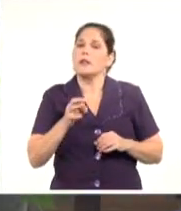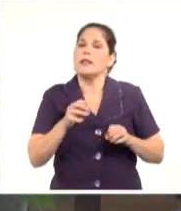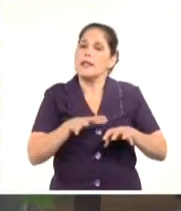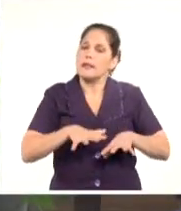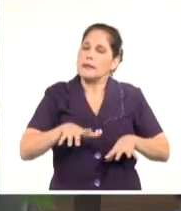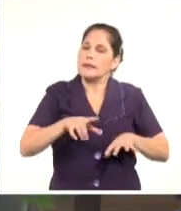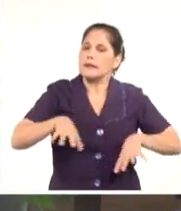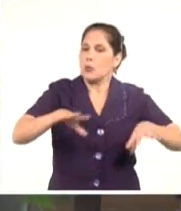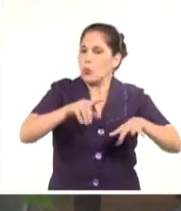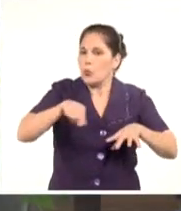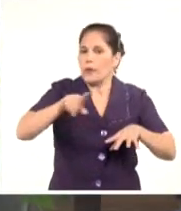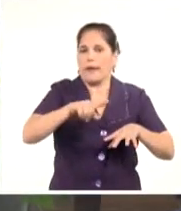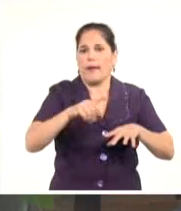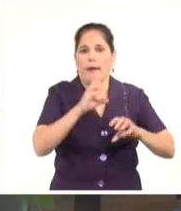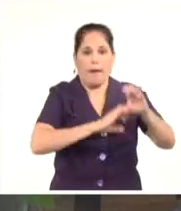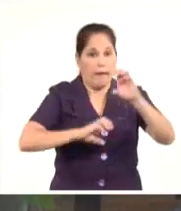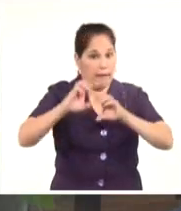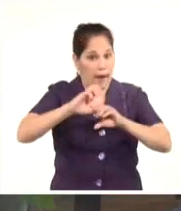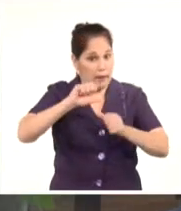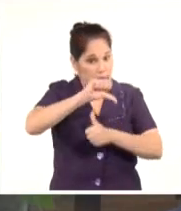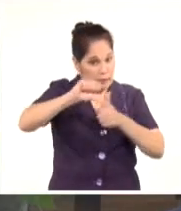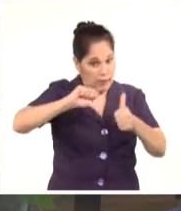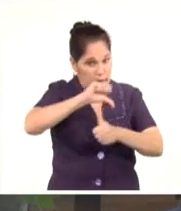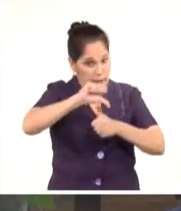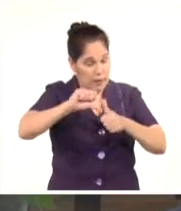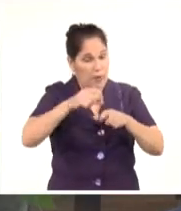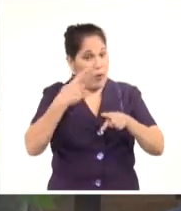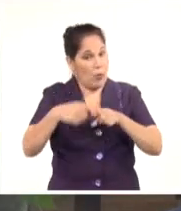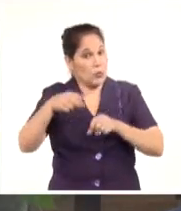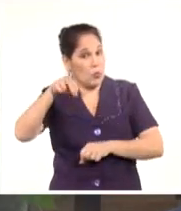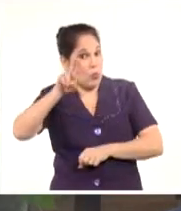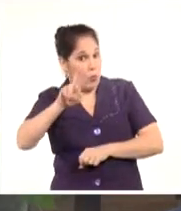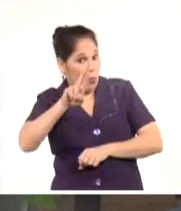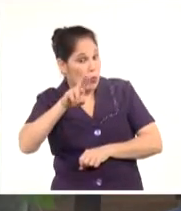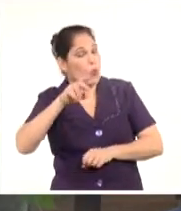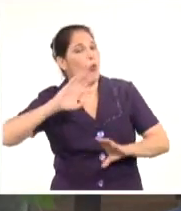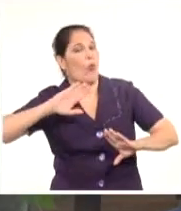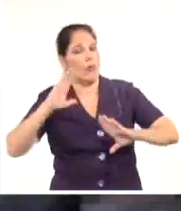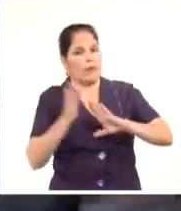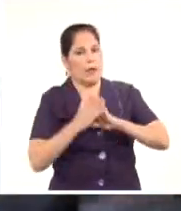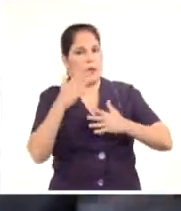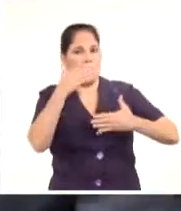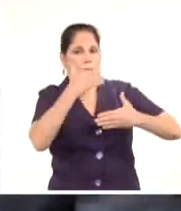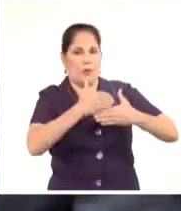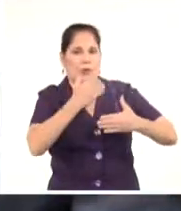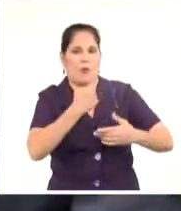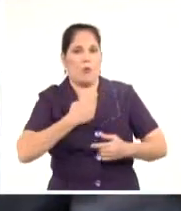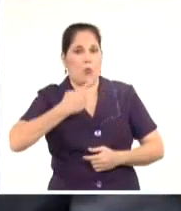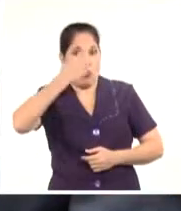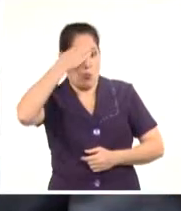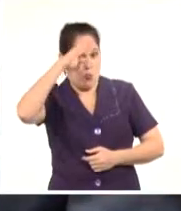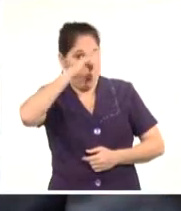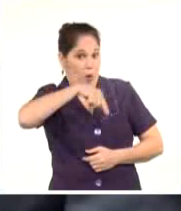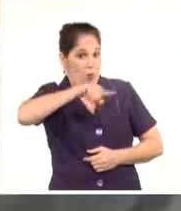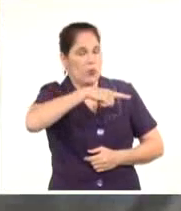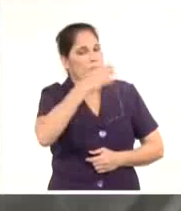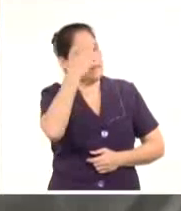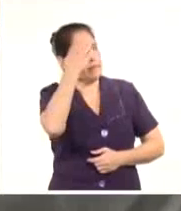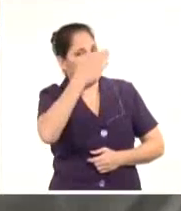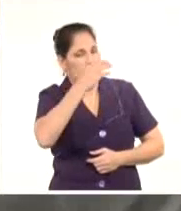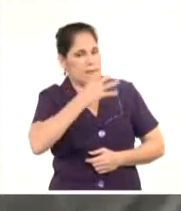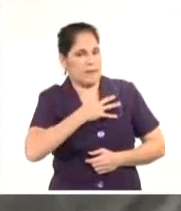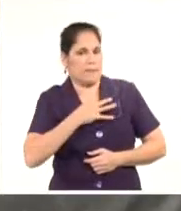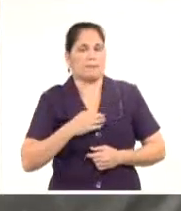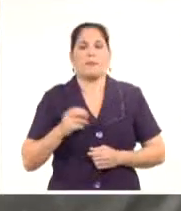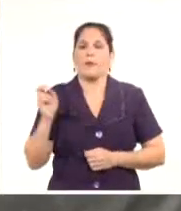en Caricón como en la Asamblea General de Naciones Unidas condenando el bloqueo a Cuba. Miguel Díaz-Canel resaltó la gran importancia